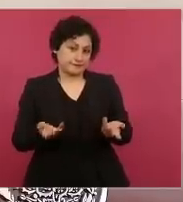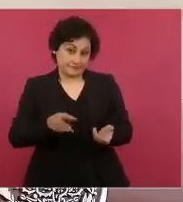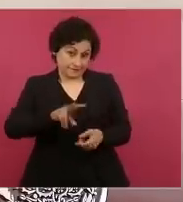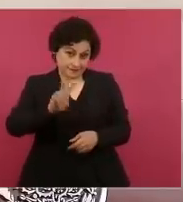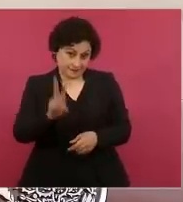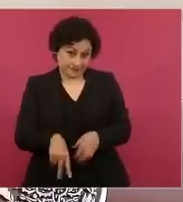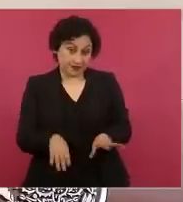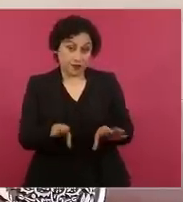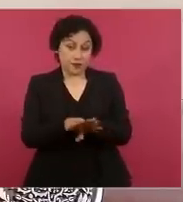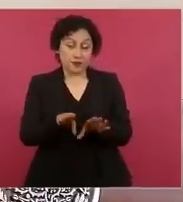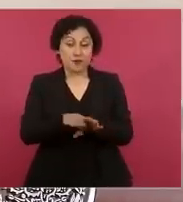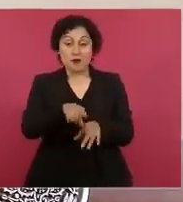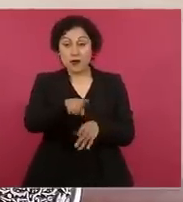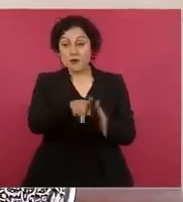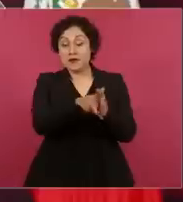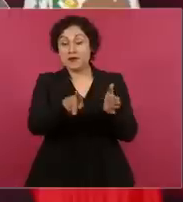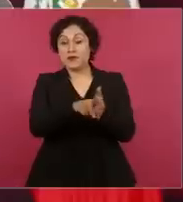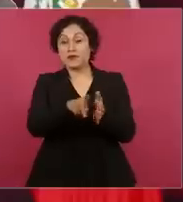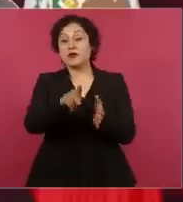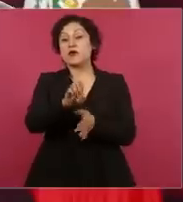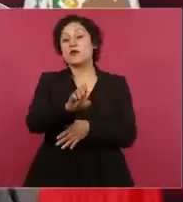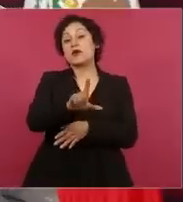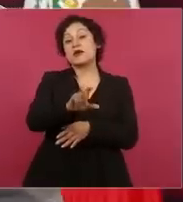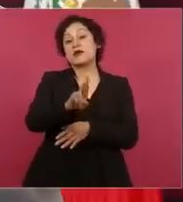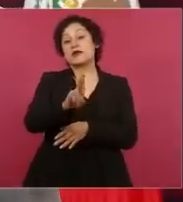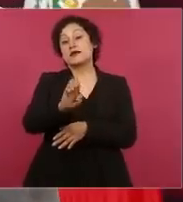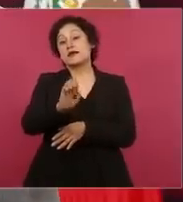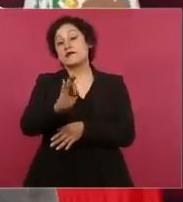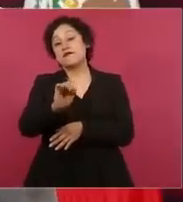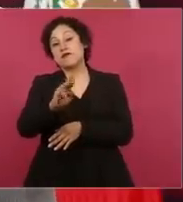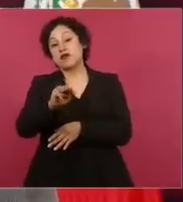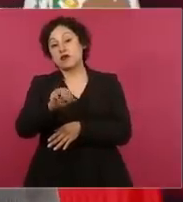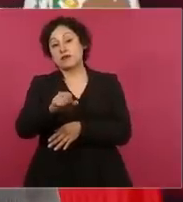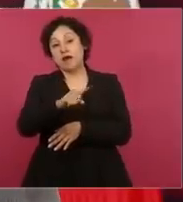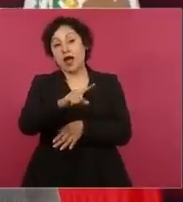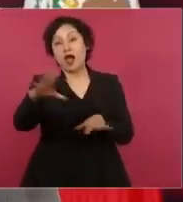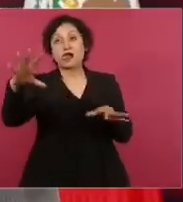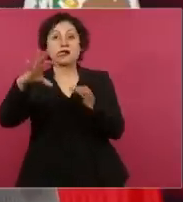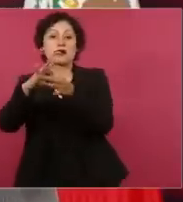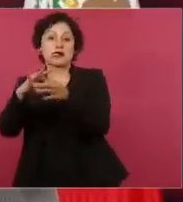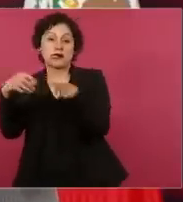un órgano al servicio de la oligarquía.